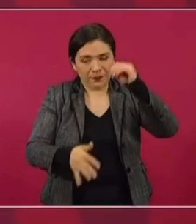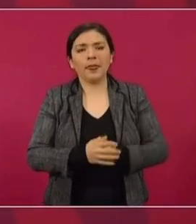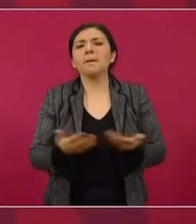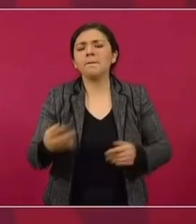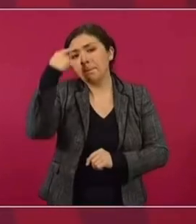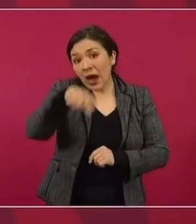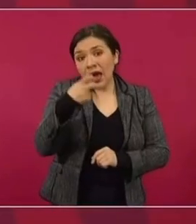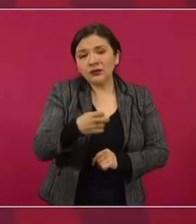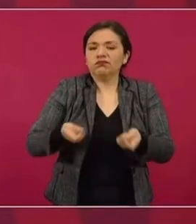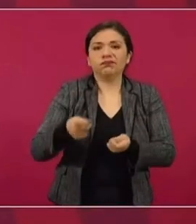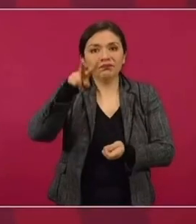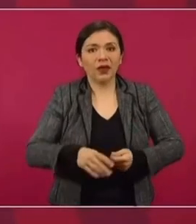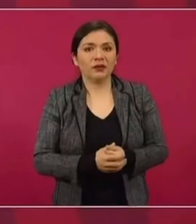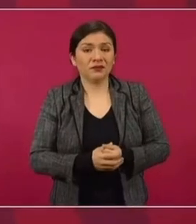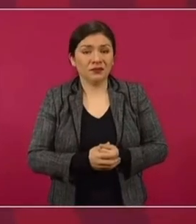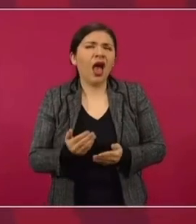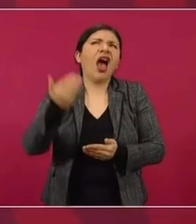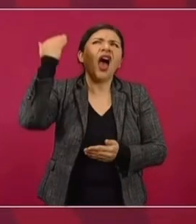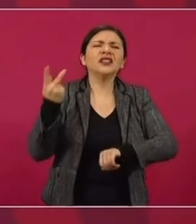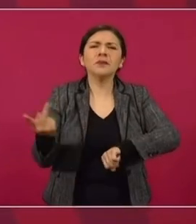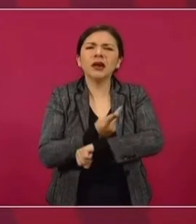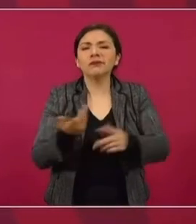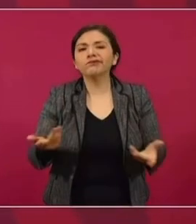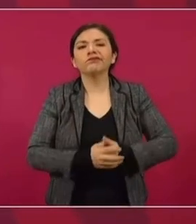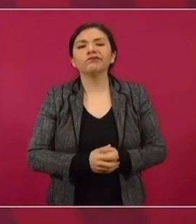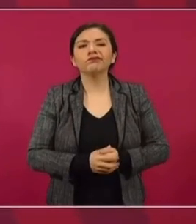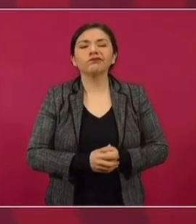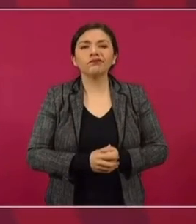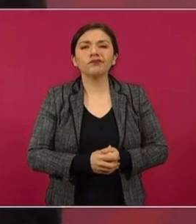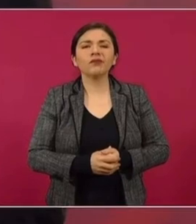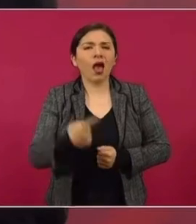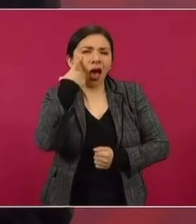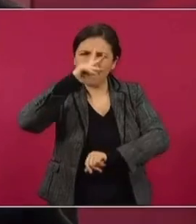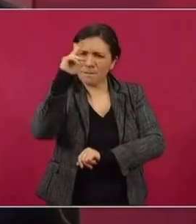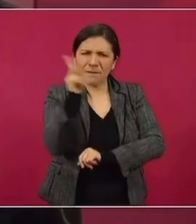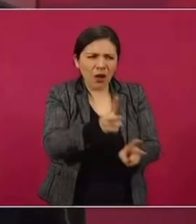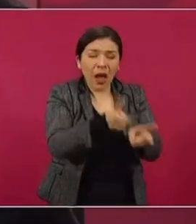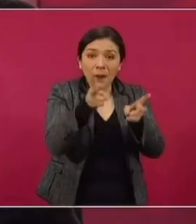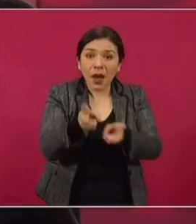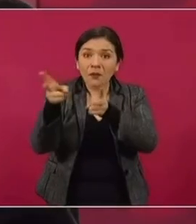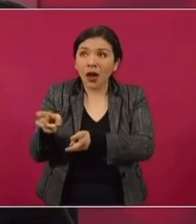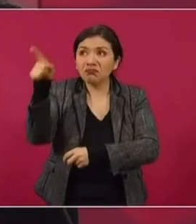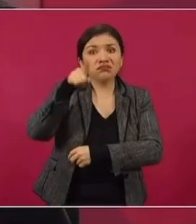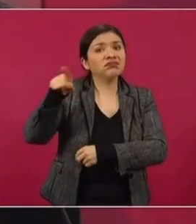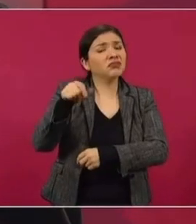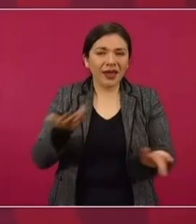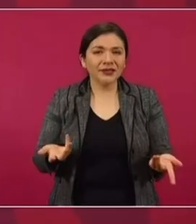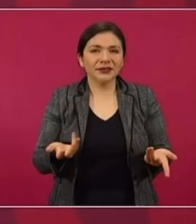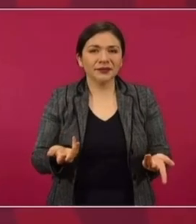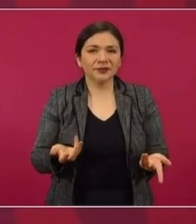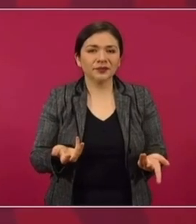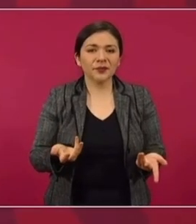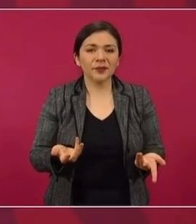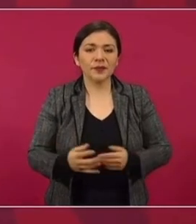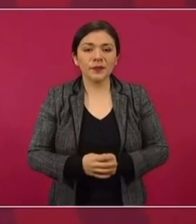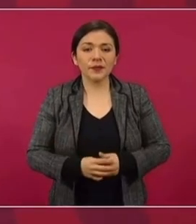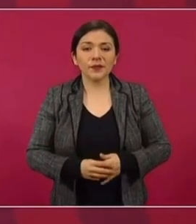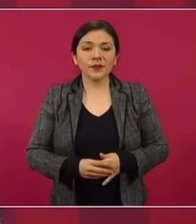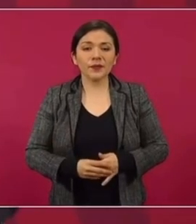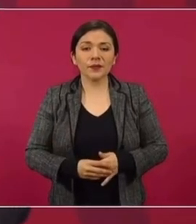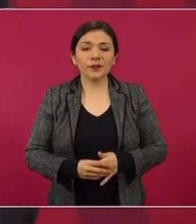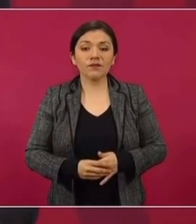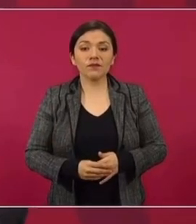para tener autoridad, porque lo que sucedía era que como robaban arriba, ni siquiera perdían su respetabilidad. Entonces,